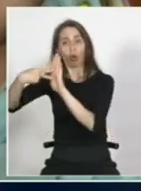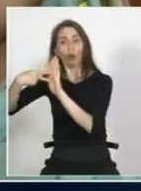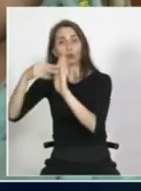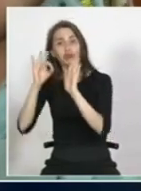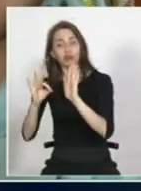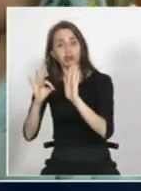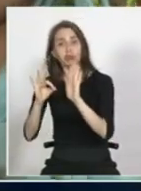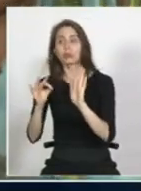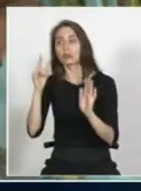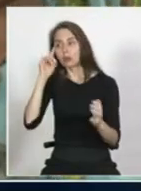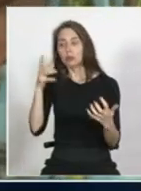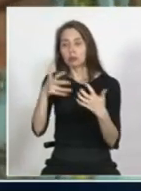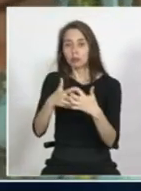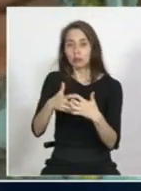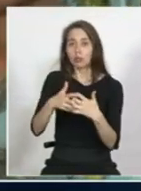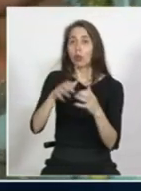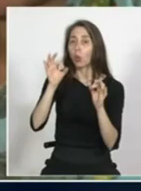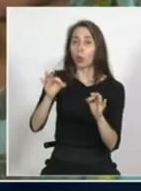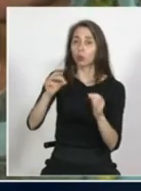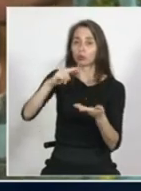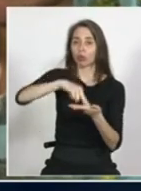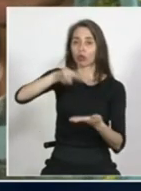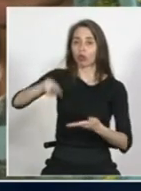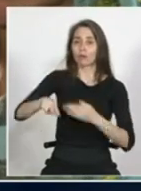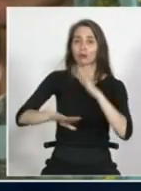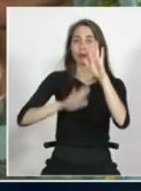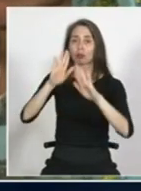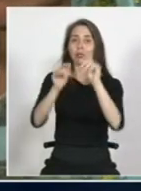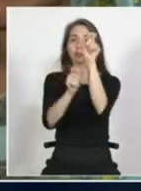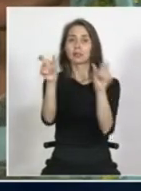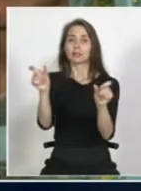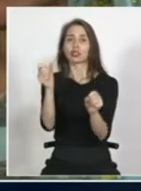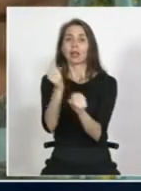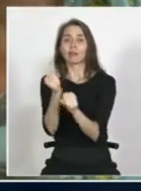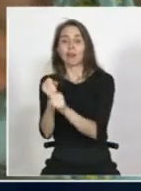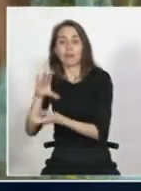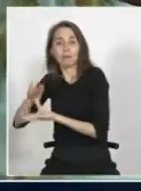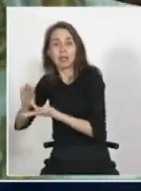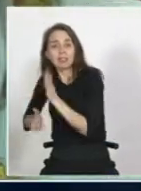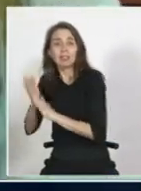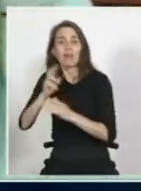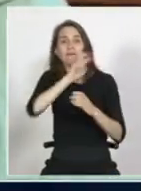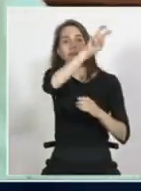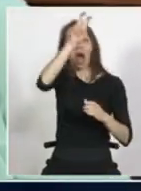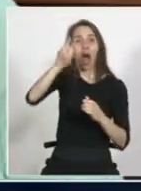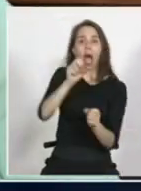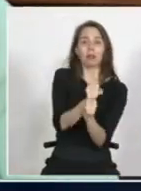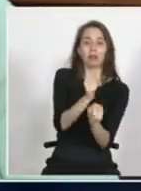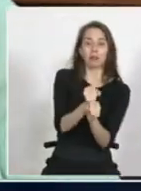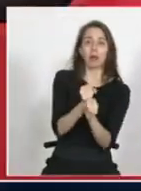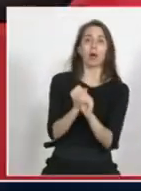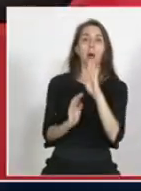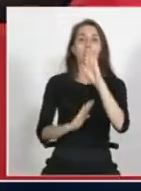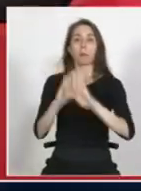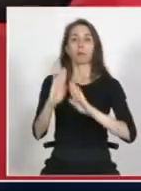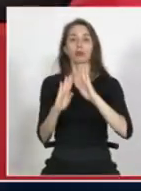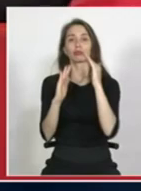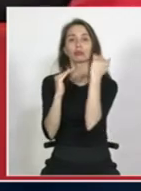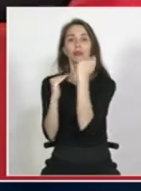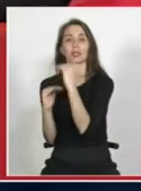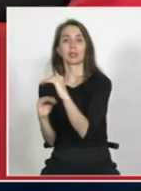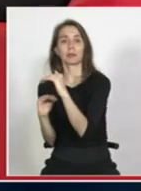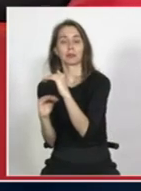concordantes con la convención para la protección de los trabajadores migrantes es decir la protección se limita a